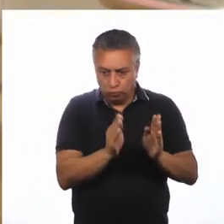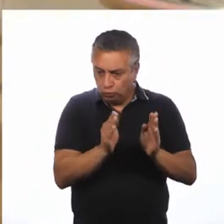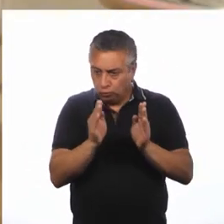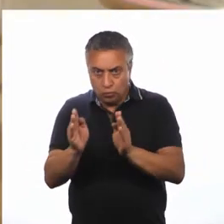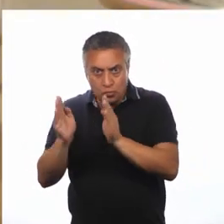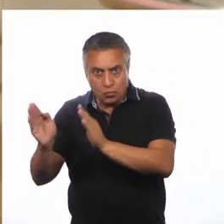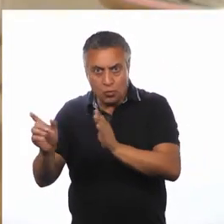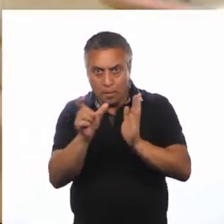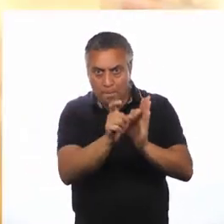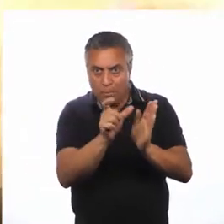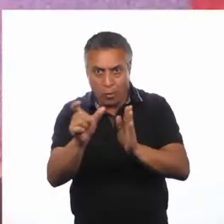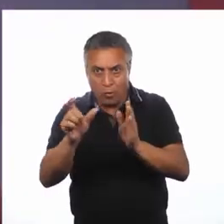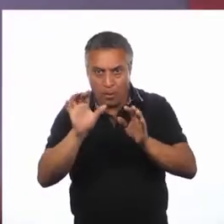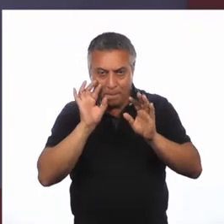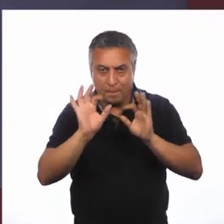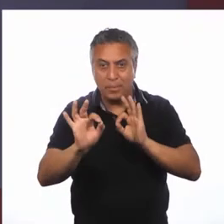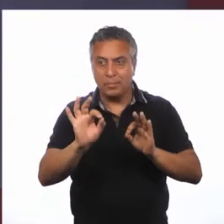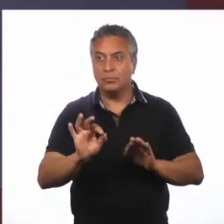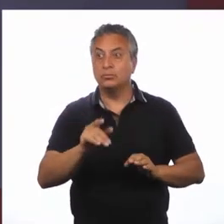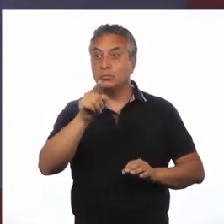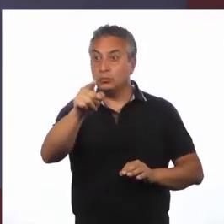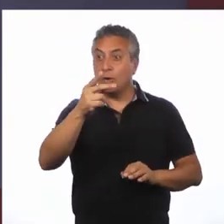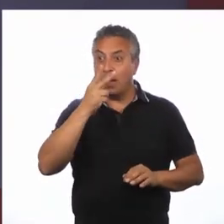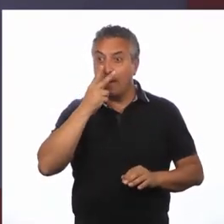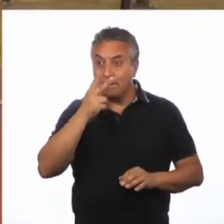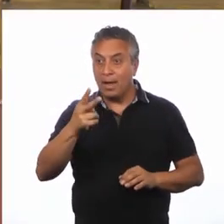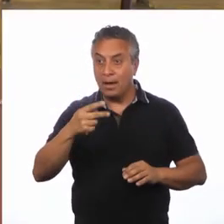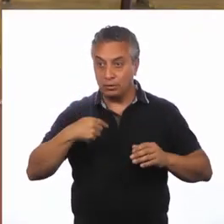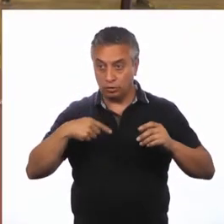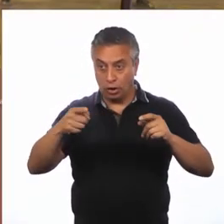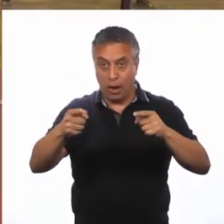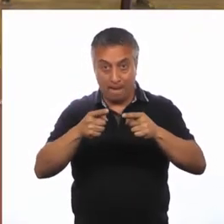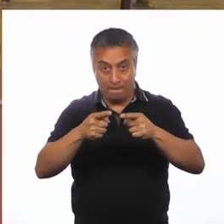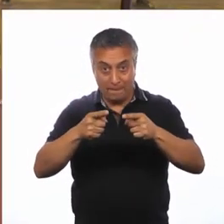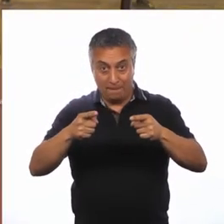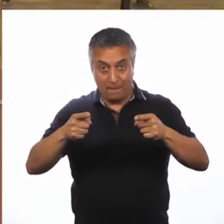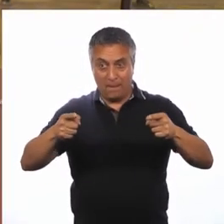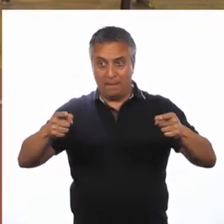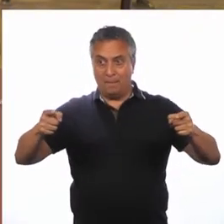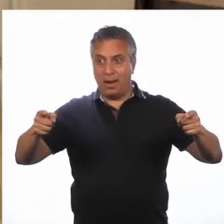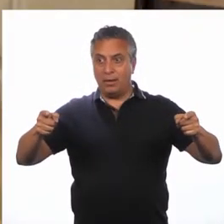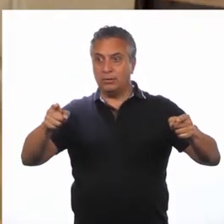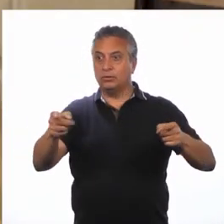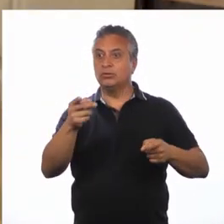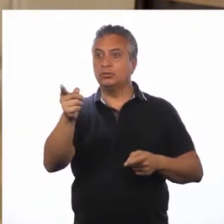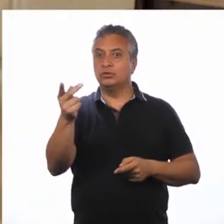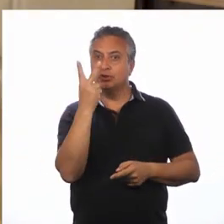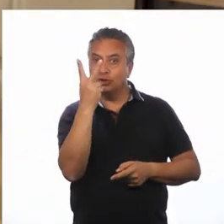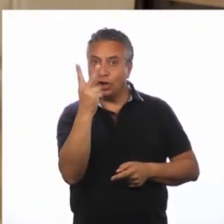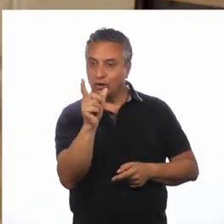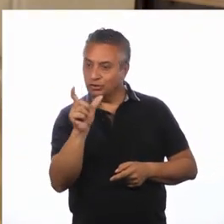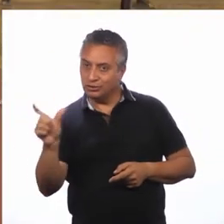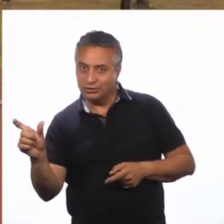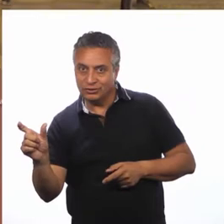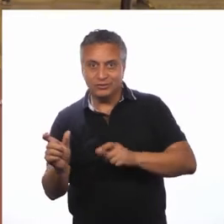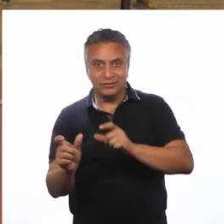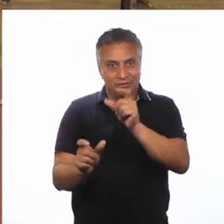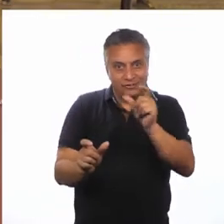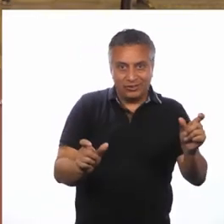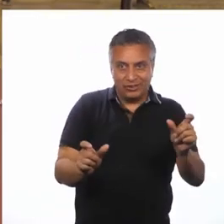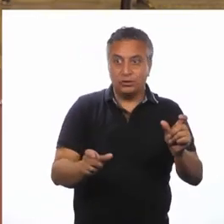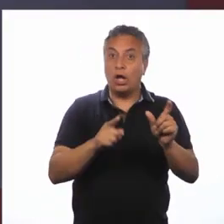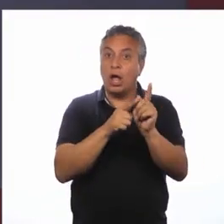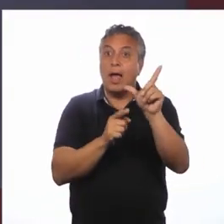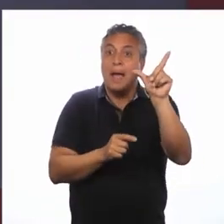proporción aubria Si se fijan Si extendemos el medidor Tendremos dos segmentos El